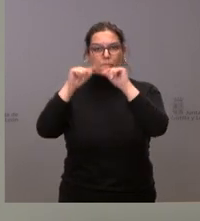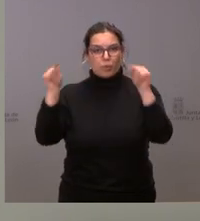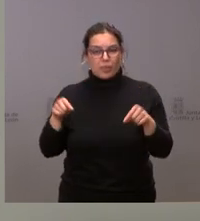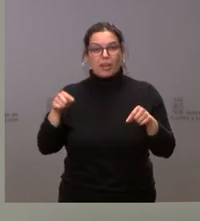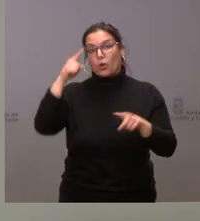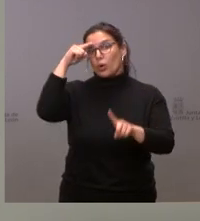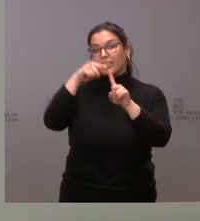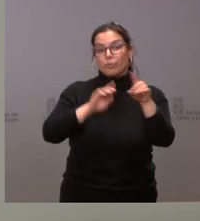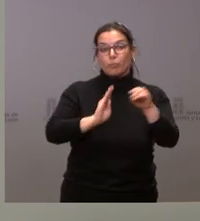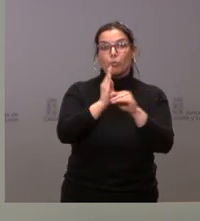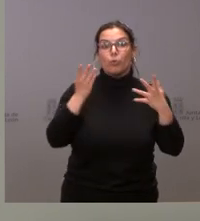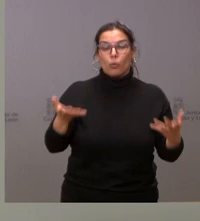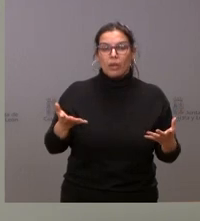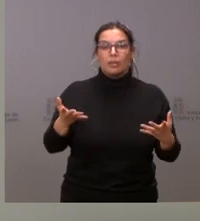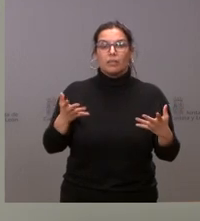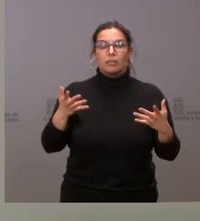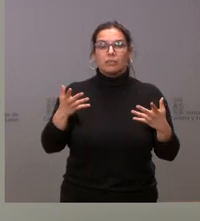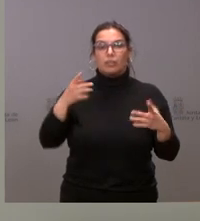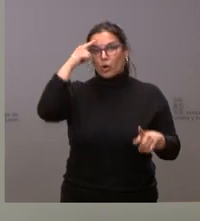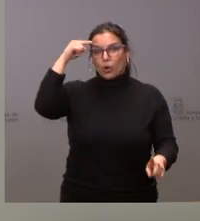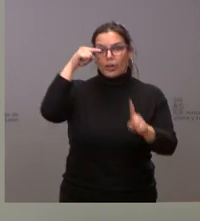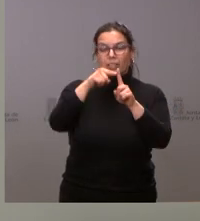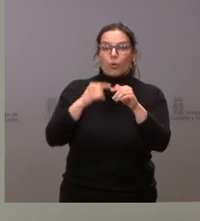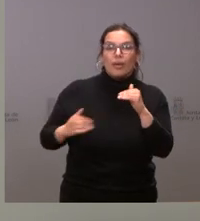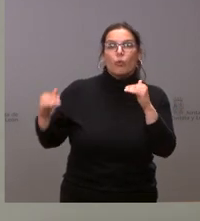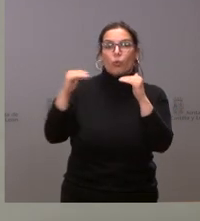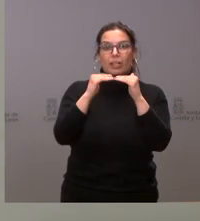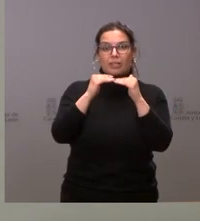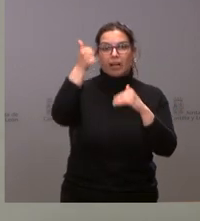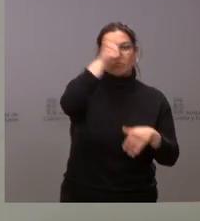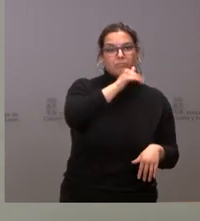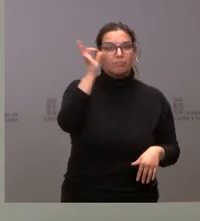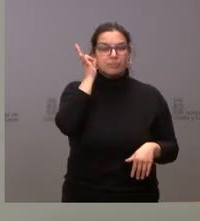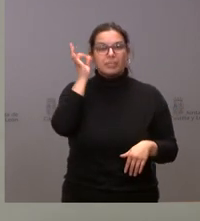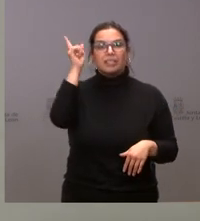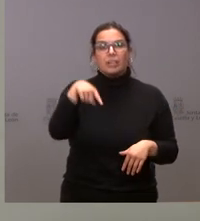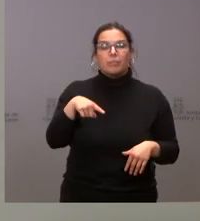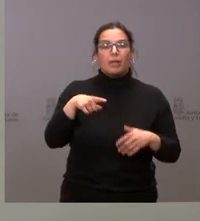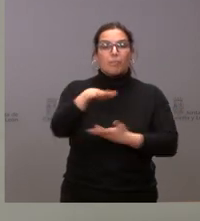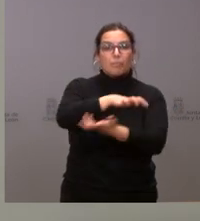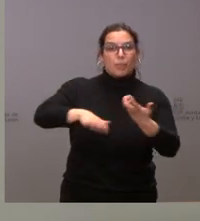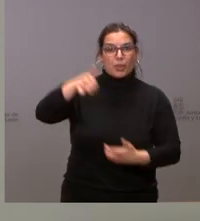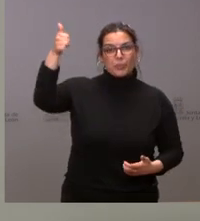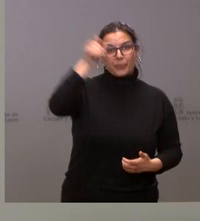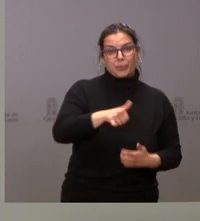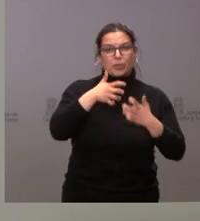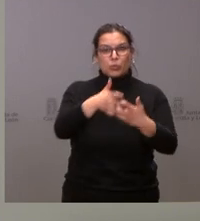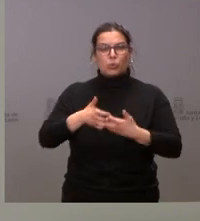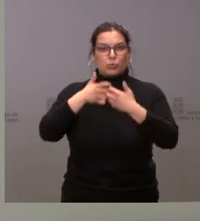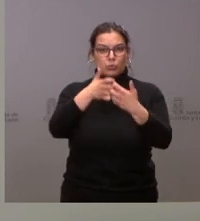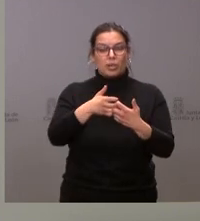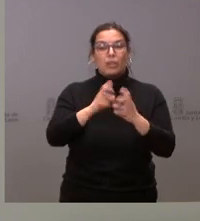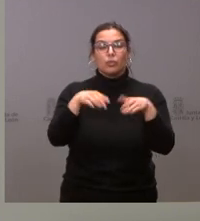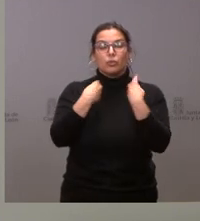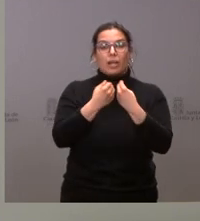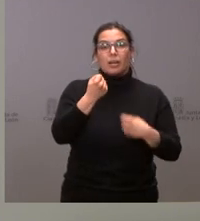con el objeto de abordar los objetivos de igualdad de género y lucha contra la violencia de género por el importe